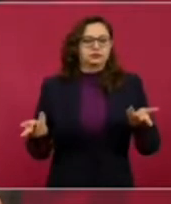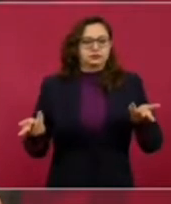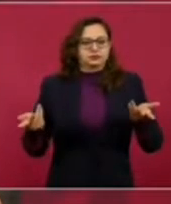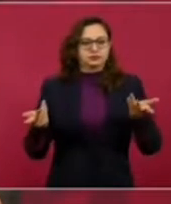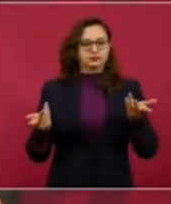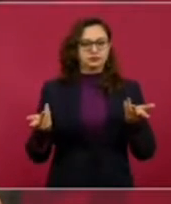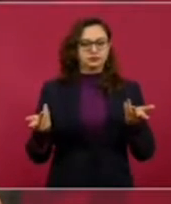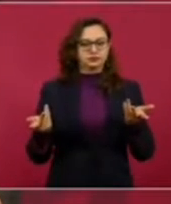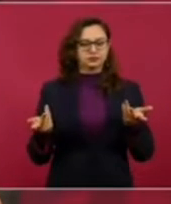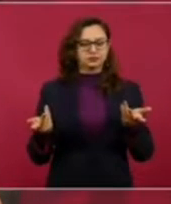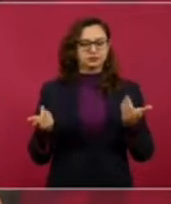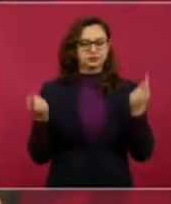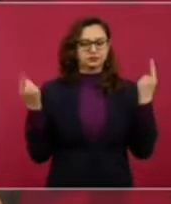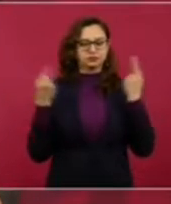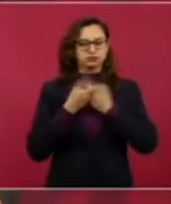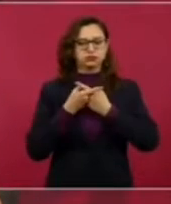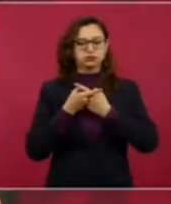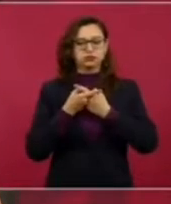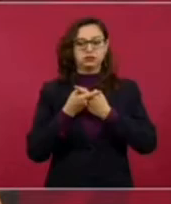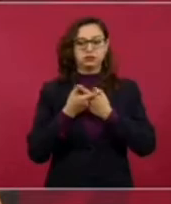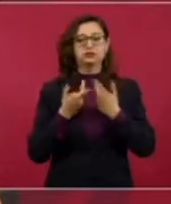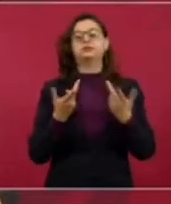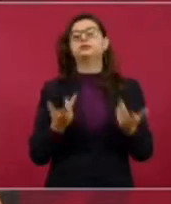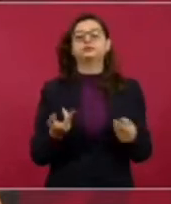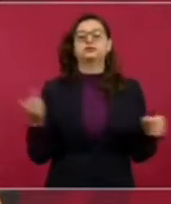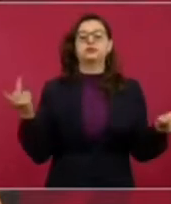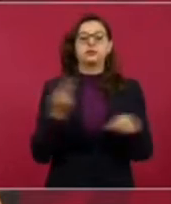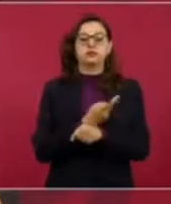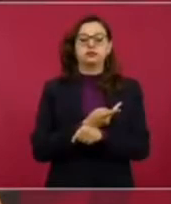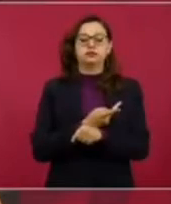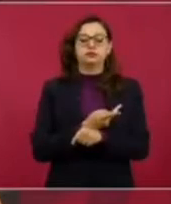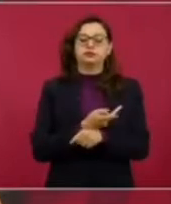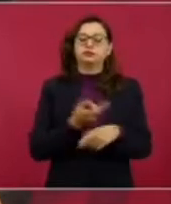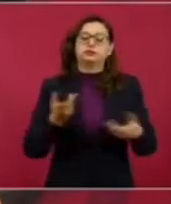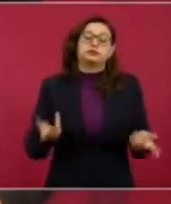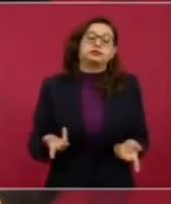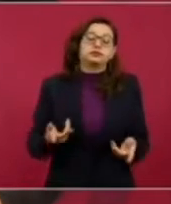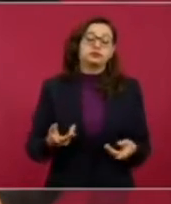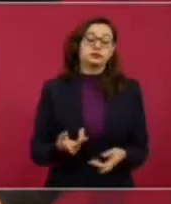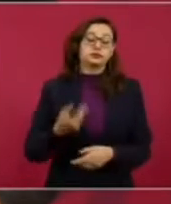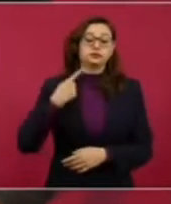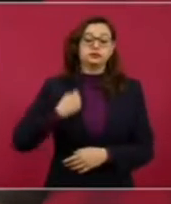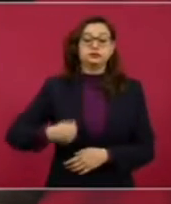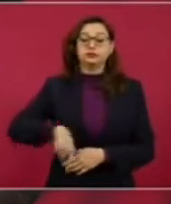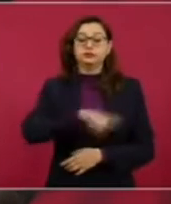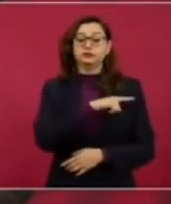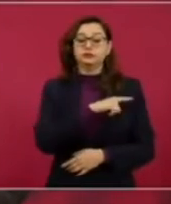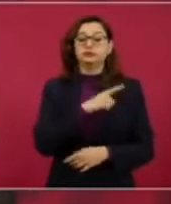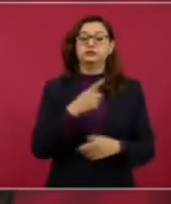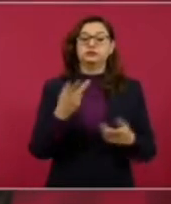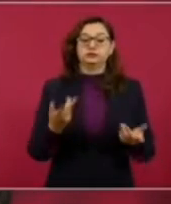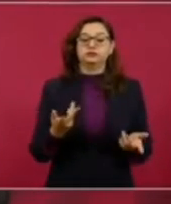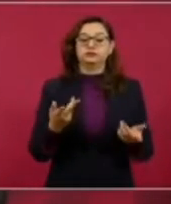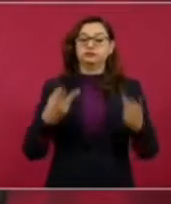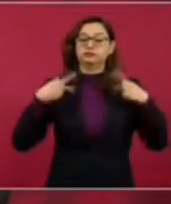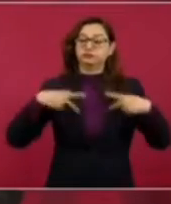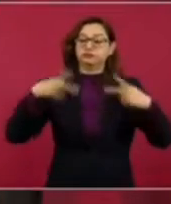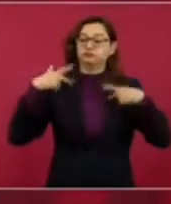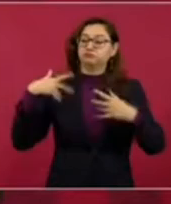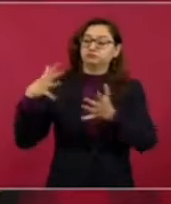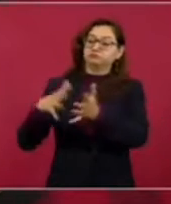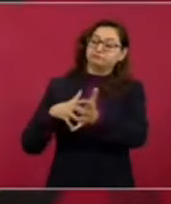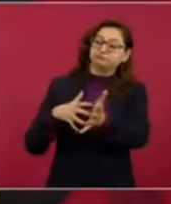mucha gente que no se informa, millones de ciudadanos